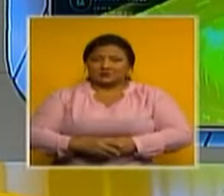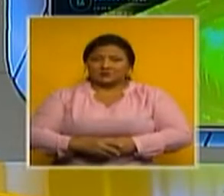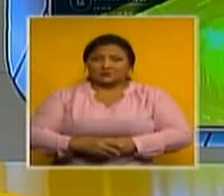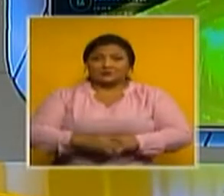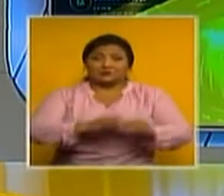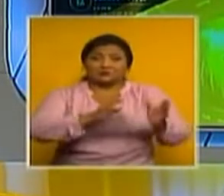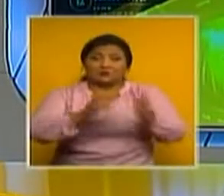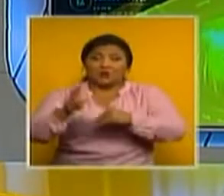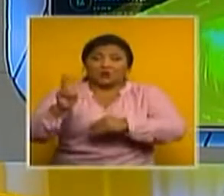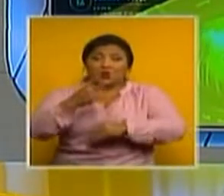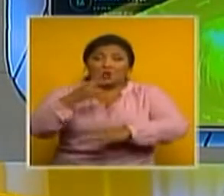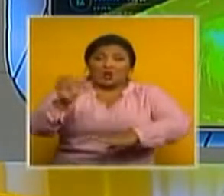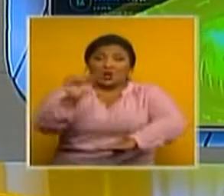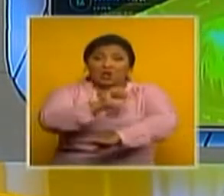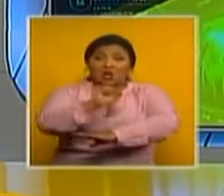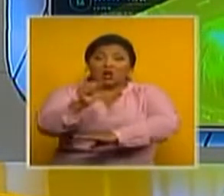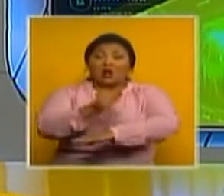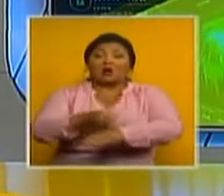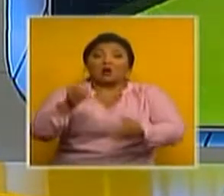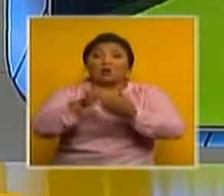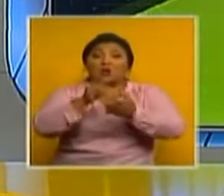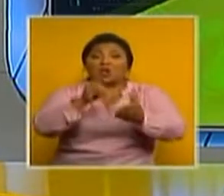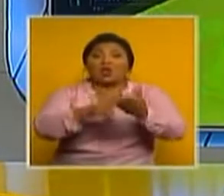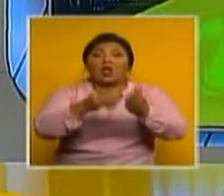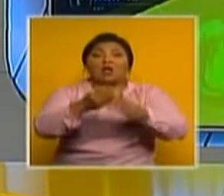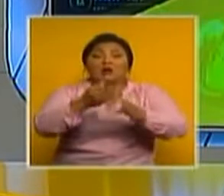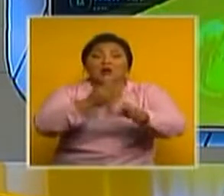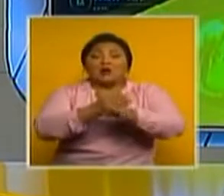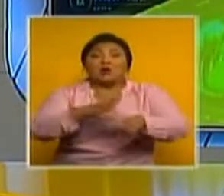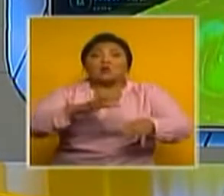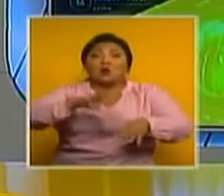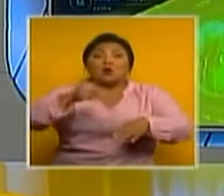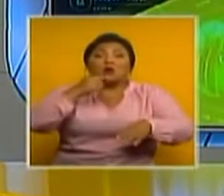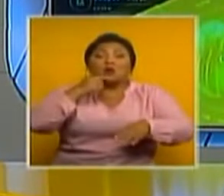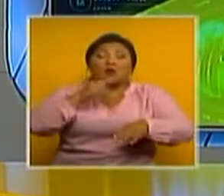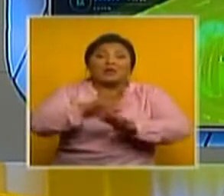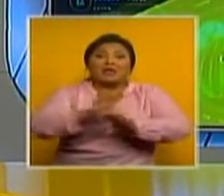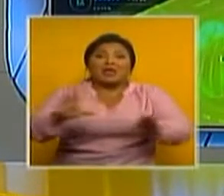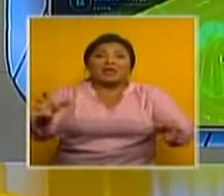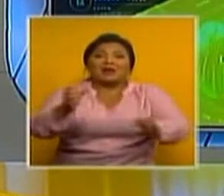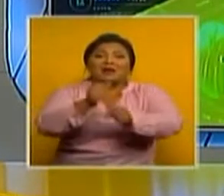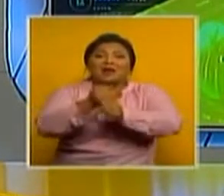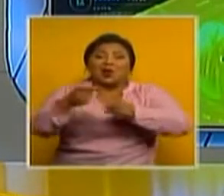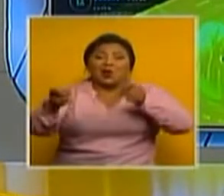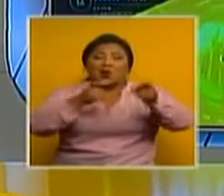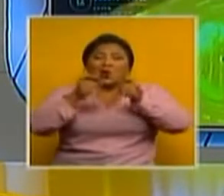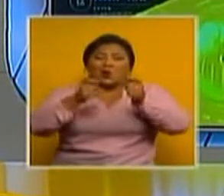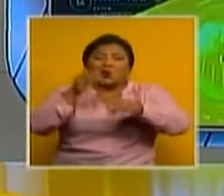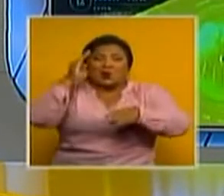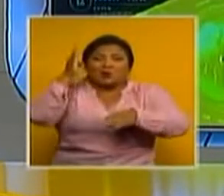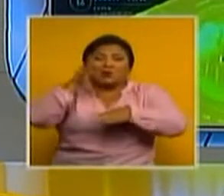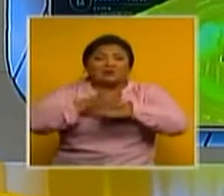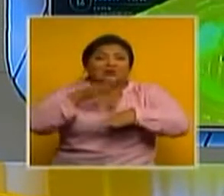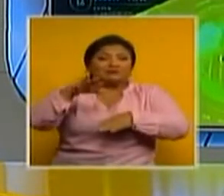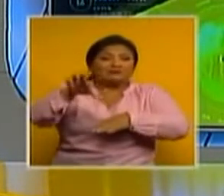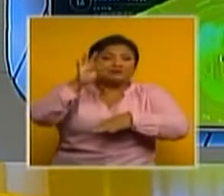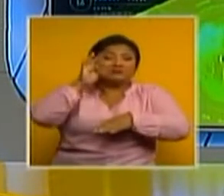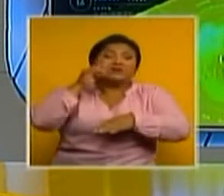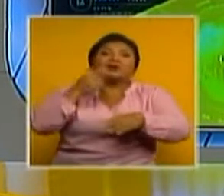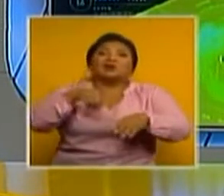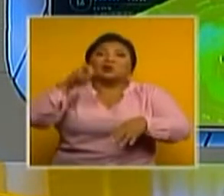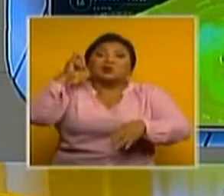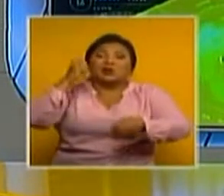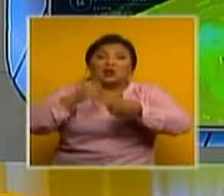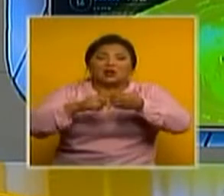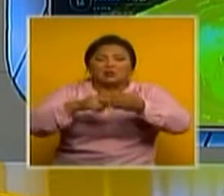Dos vehículos reportados como robados fueron recuperados en un operativo antidelictivo en el distrito La Delicia, norte